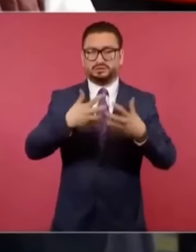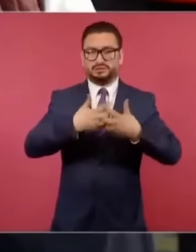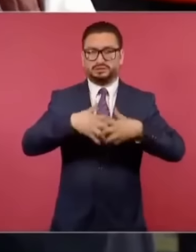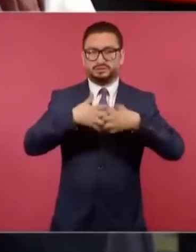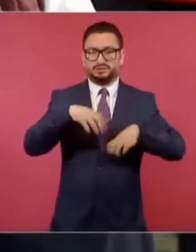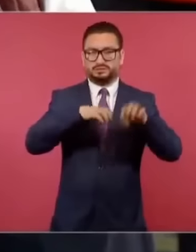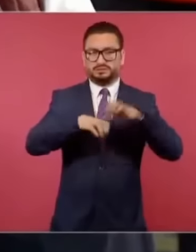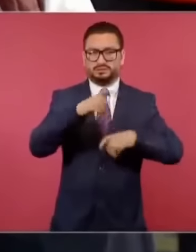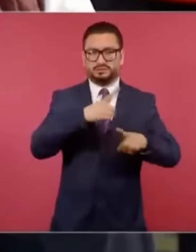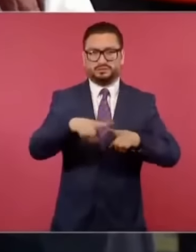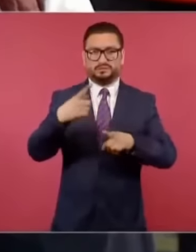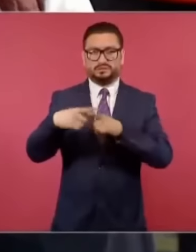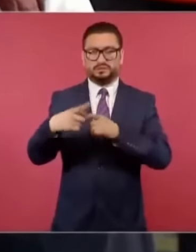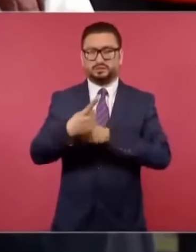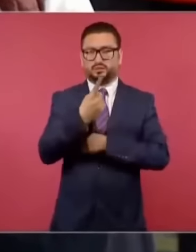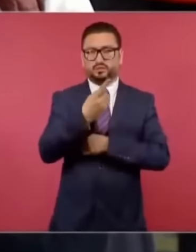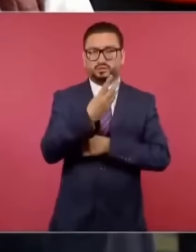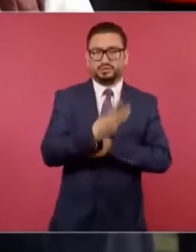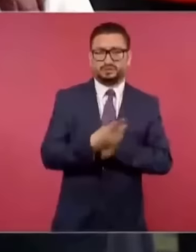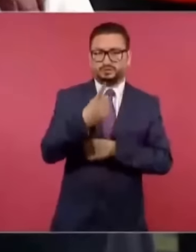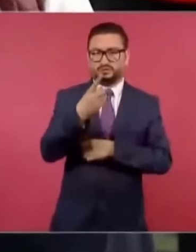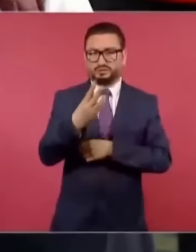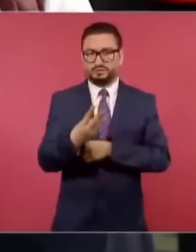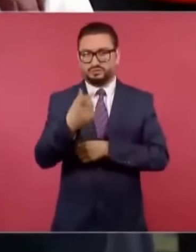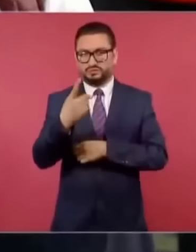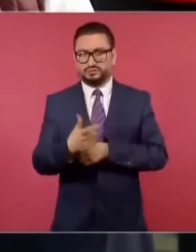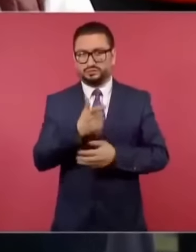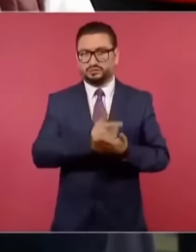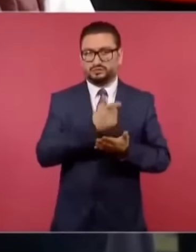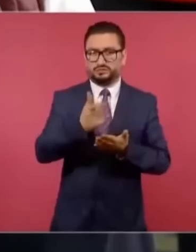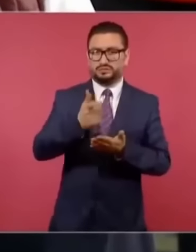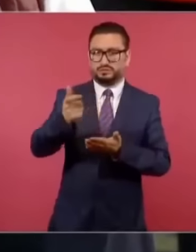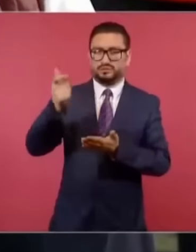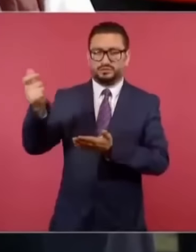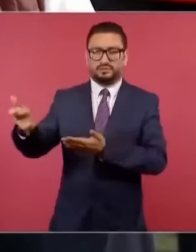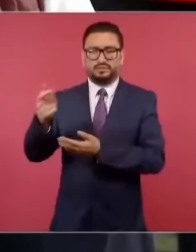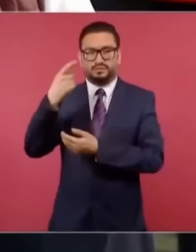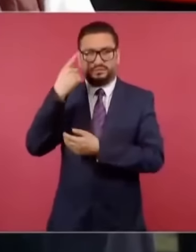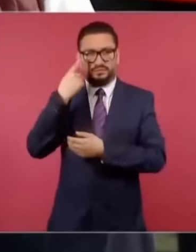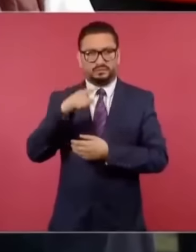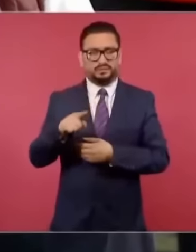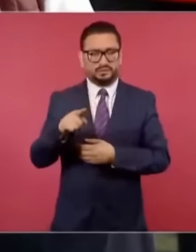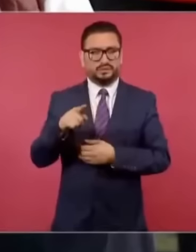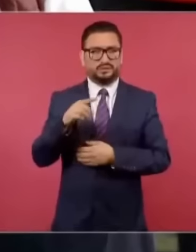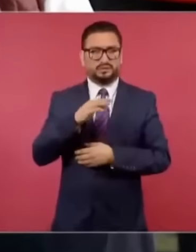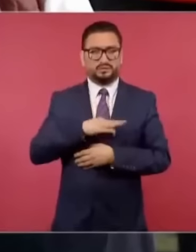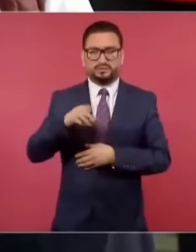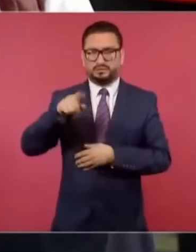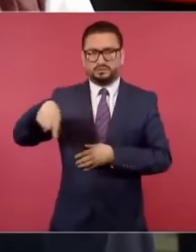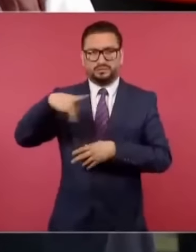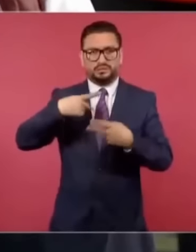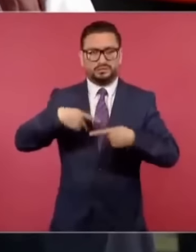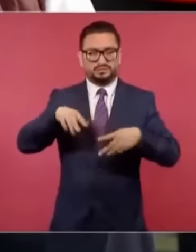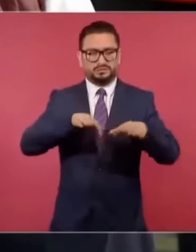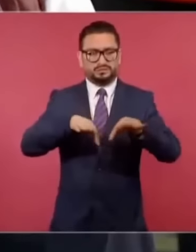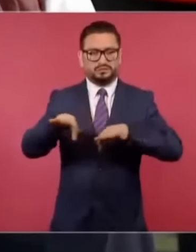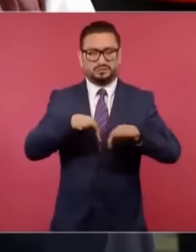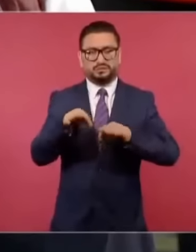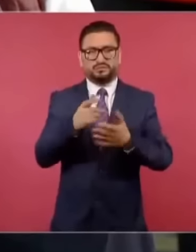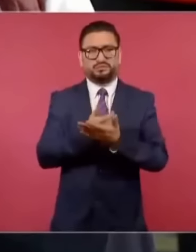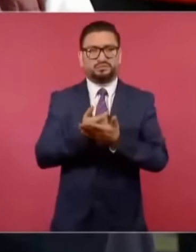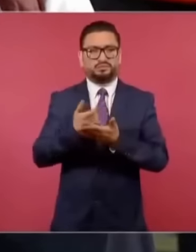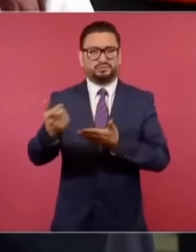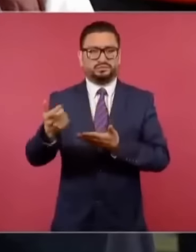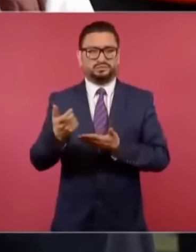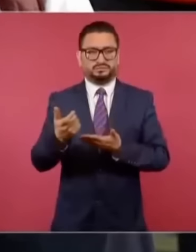aportar un tercio de su sueldo, cada una, para que puedan los trabajadores contar con